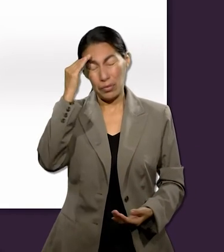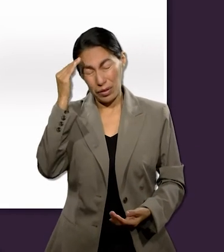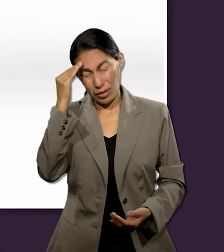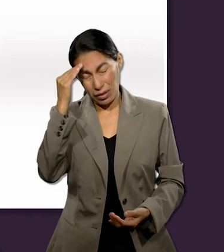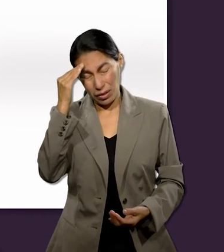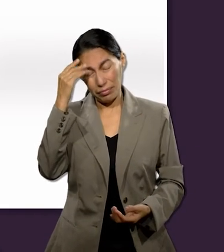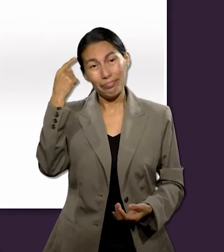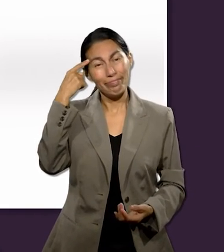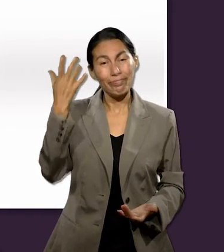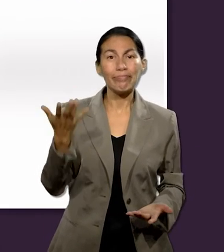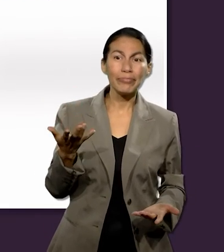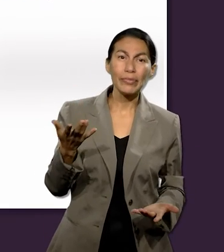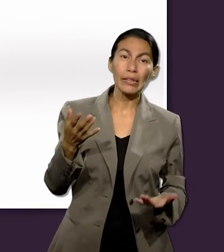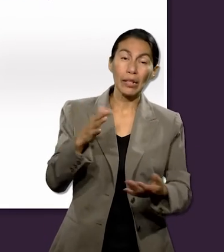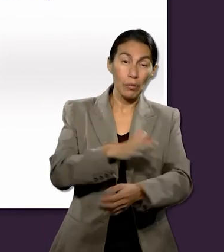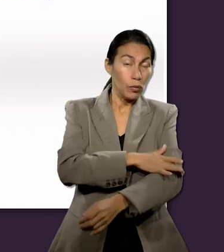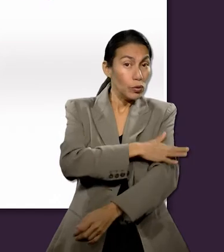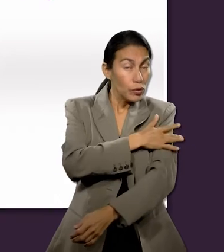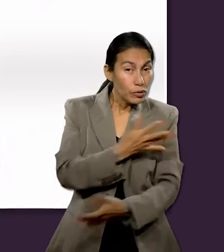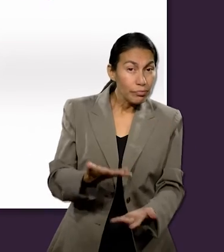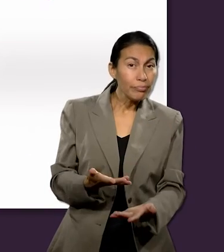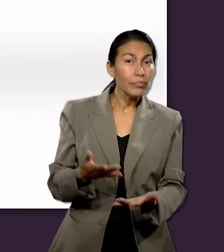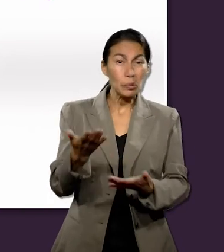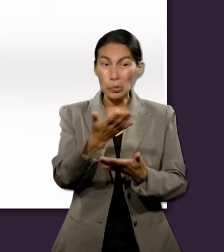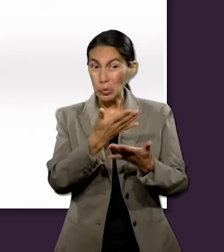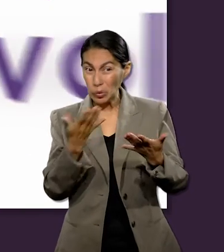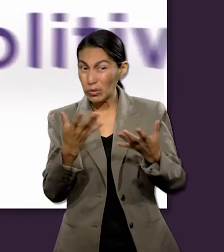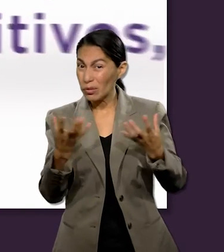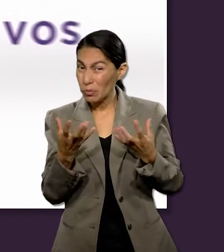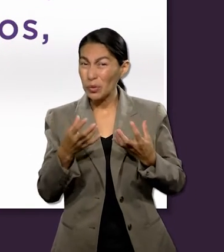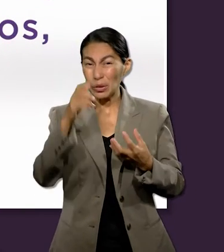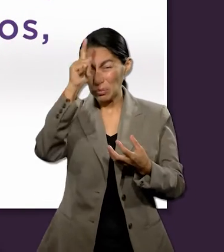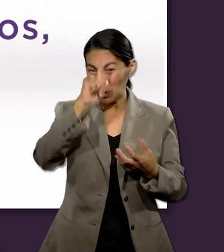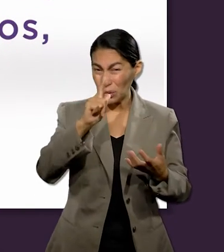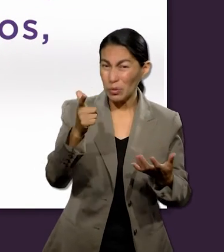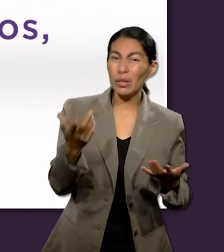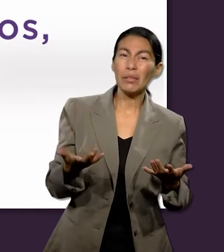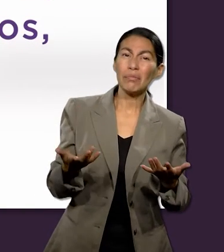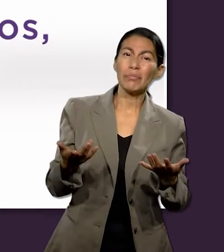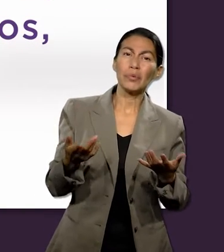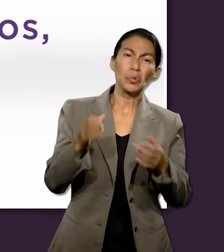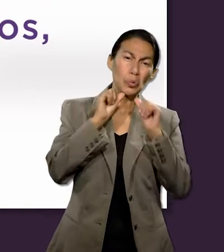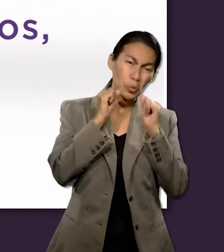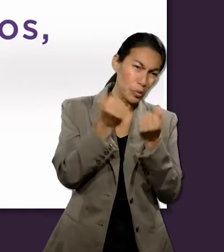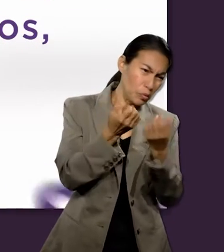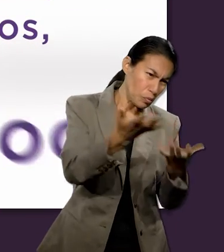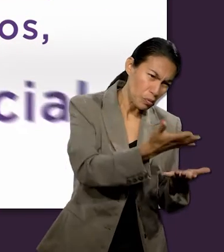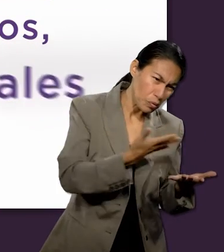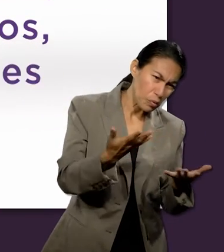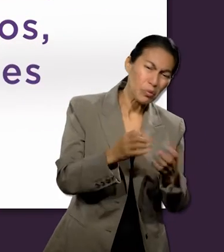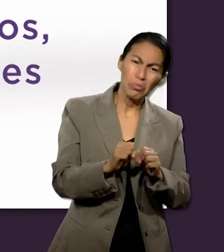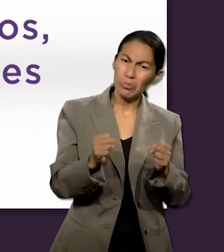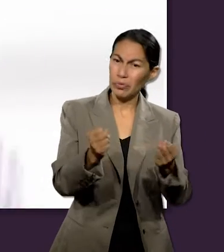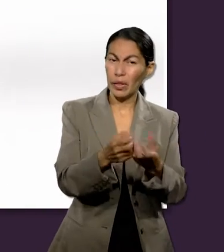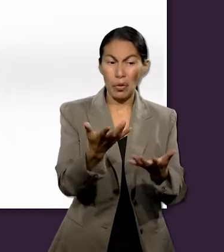aspectos físicos, mentales, intelectuales, emocionales, volitivos, espirituales y sociales, que